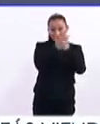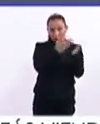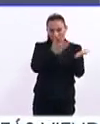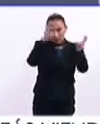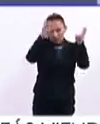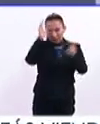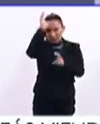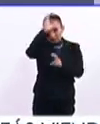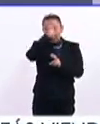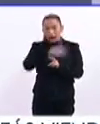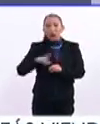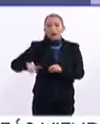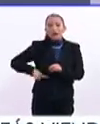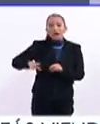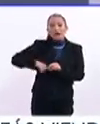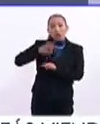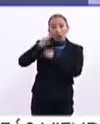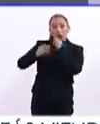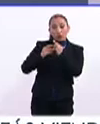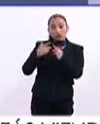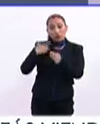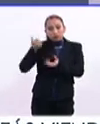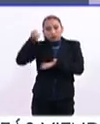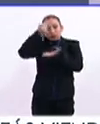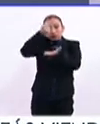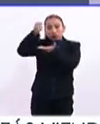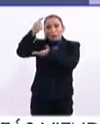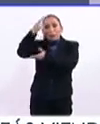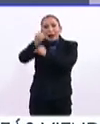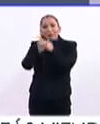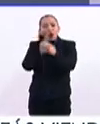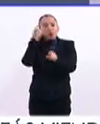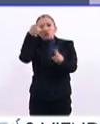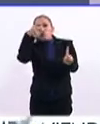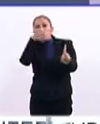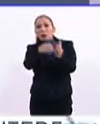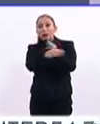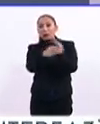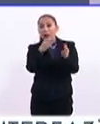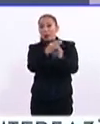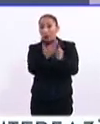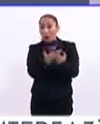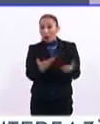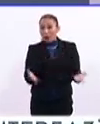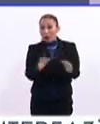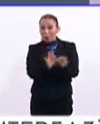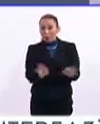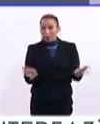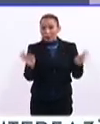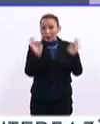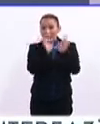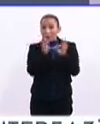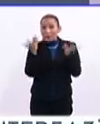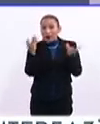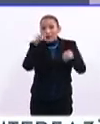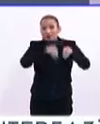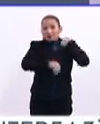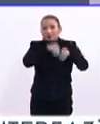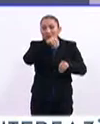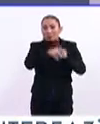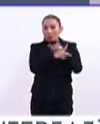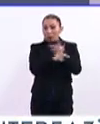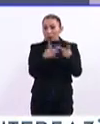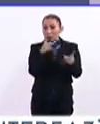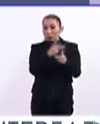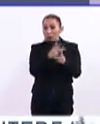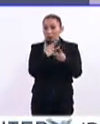ciencia porque gobiernos de todo el mundo están invirtiendo en investigaciones sobre un elemento que ha adquirido mucha relevancia en la fabricación de